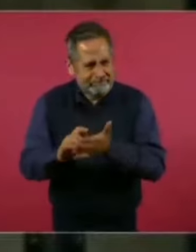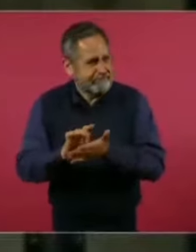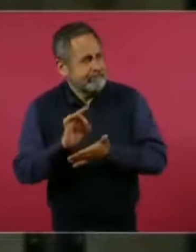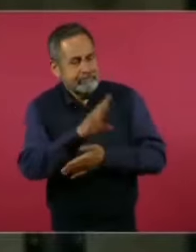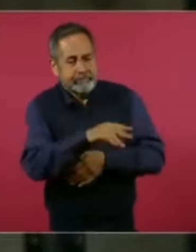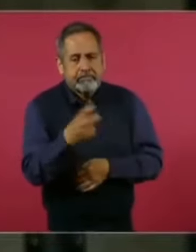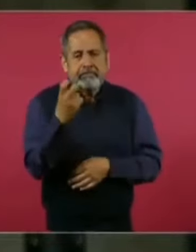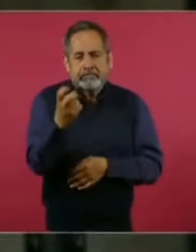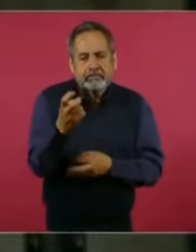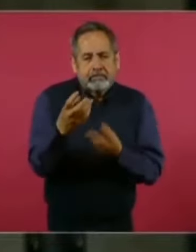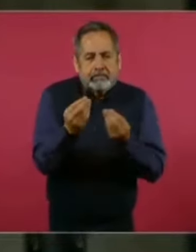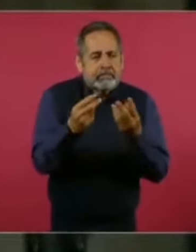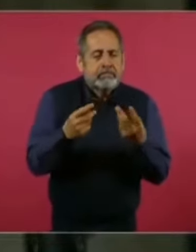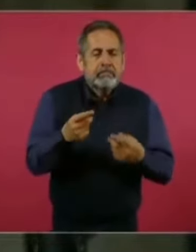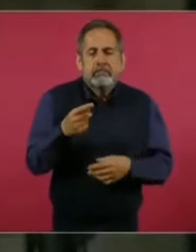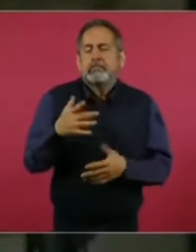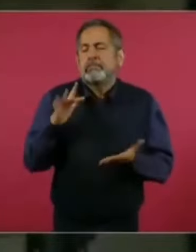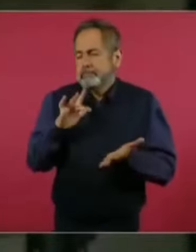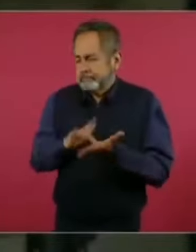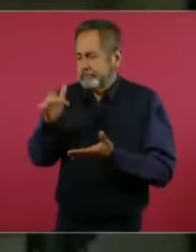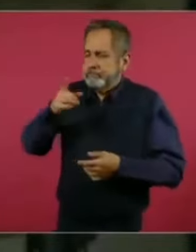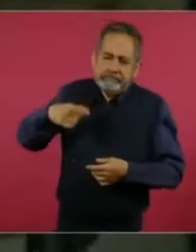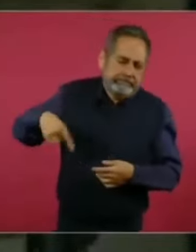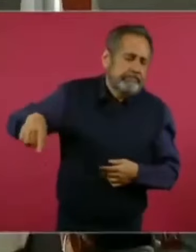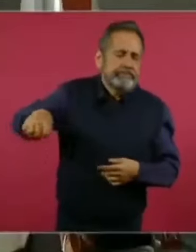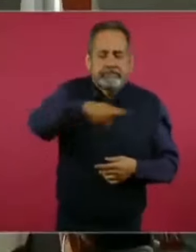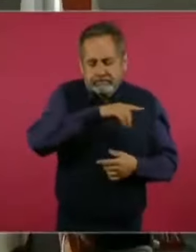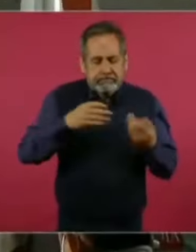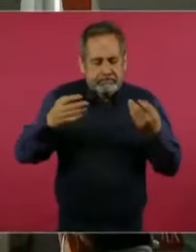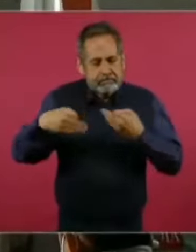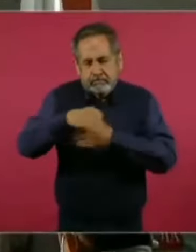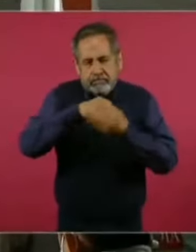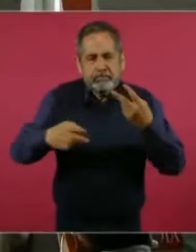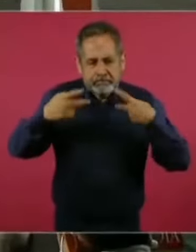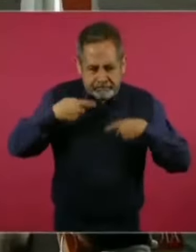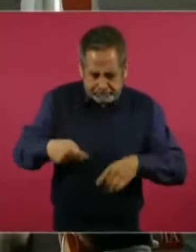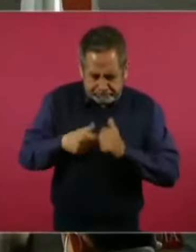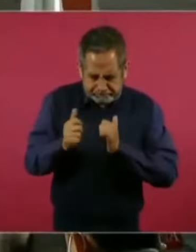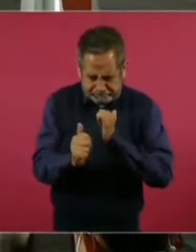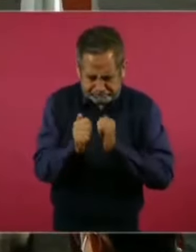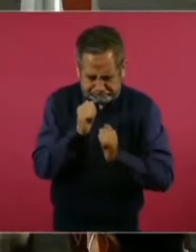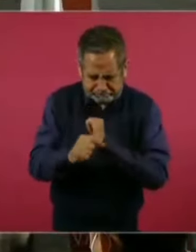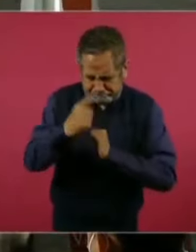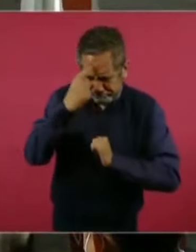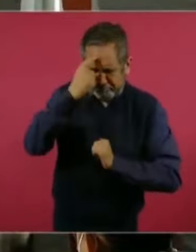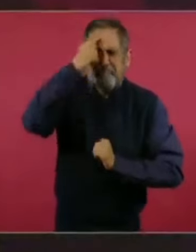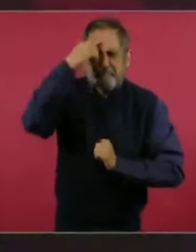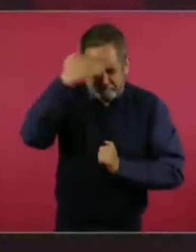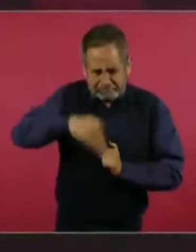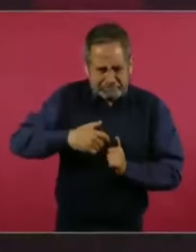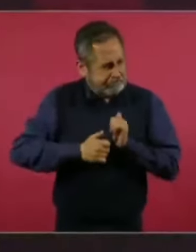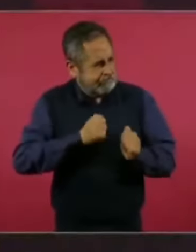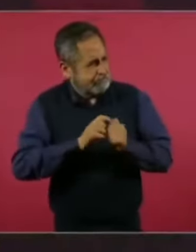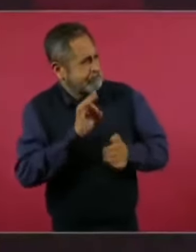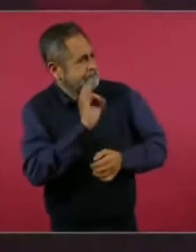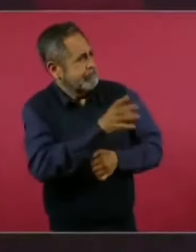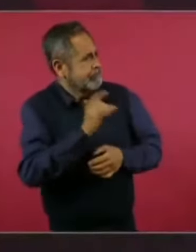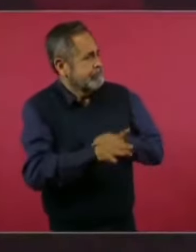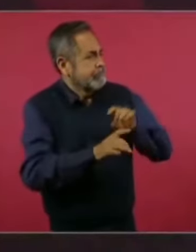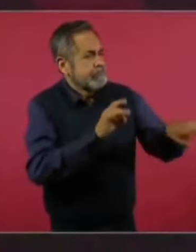agradecerle a todos los que interactúan en redes sociales,